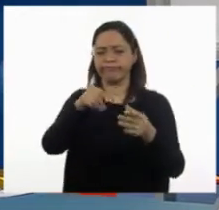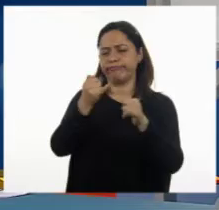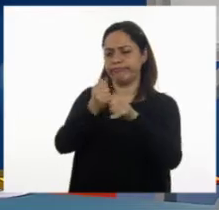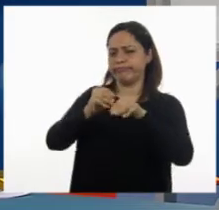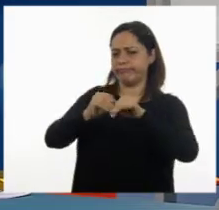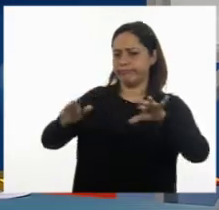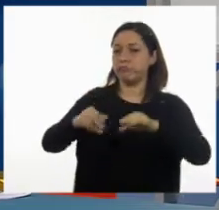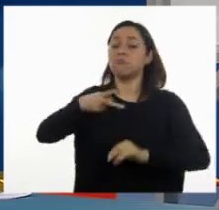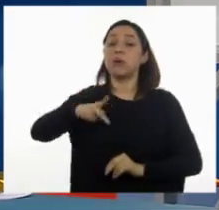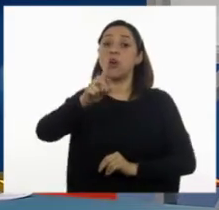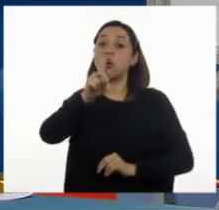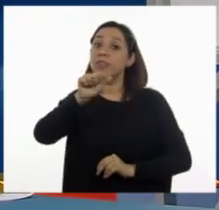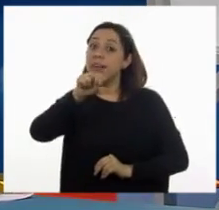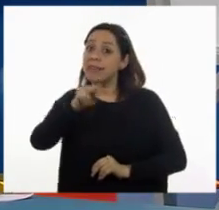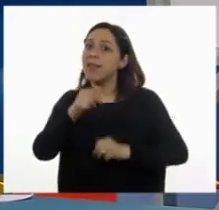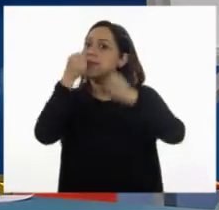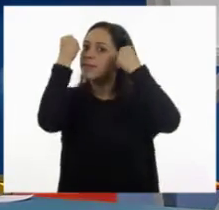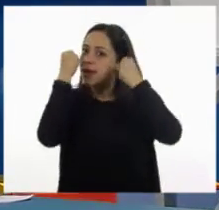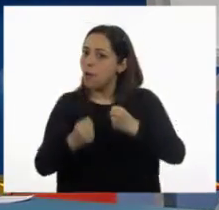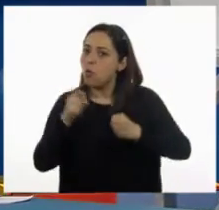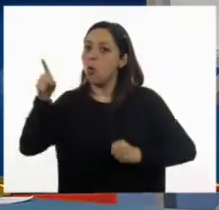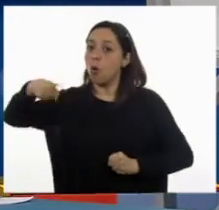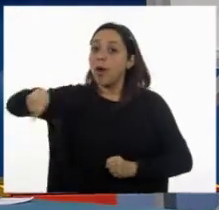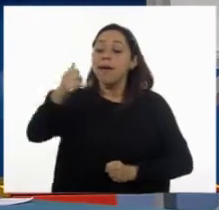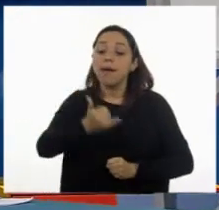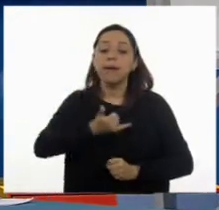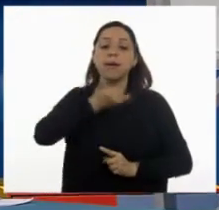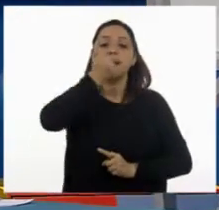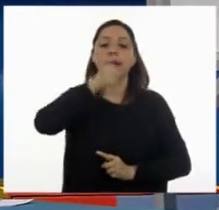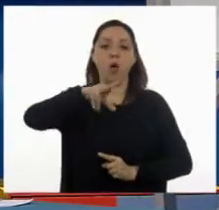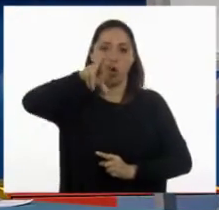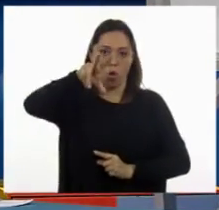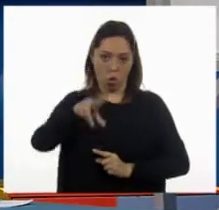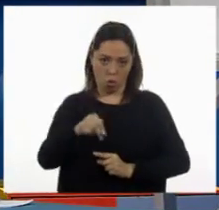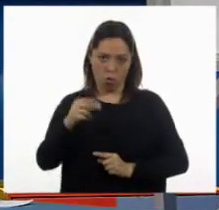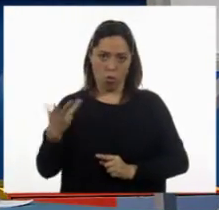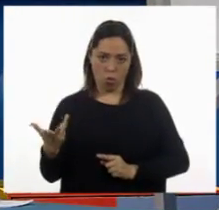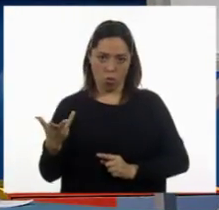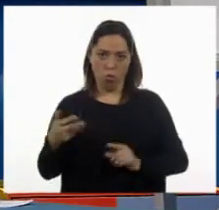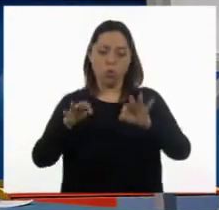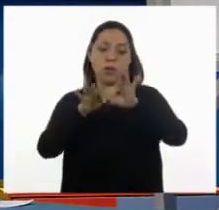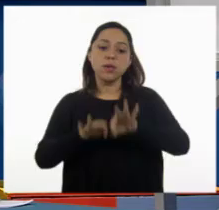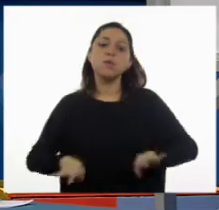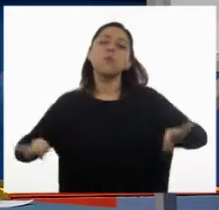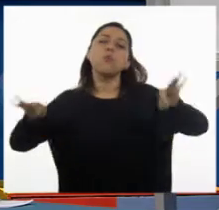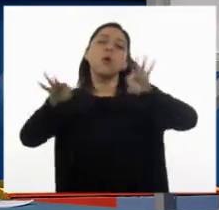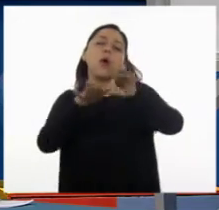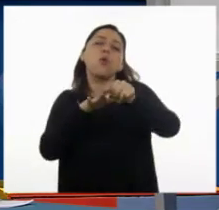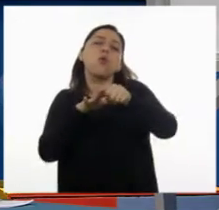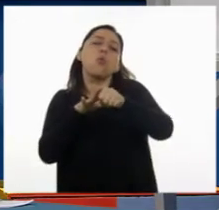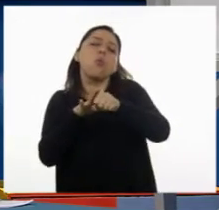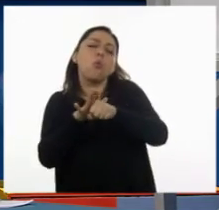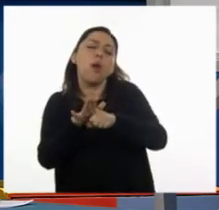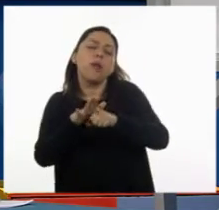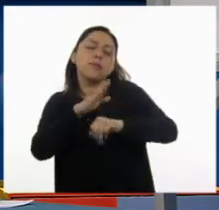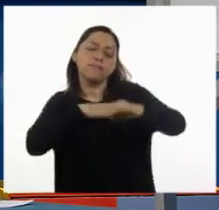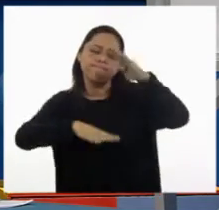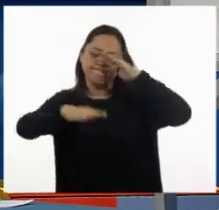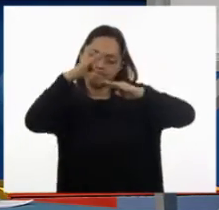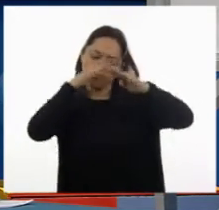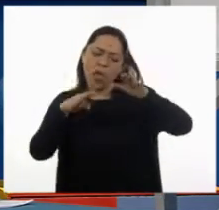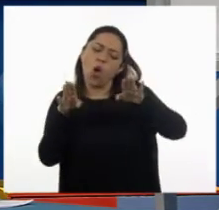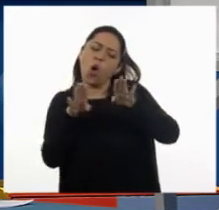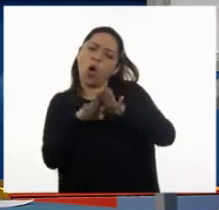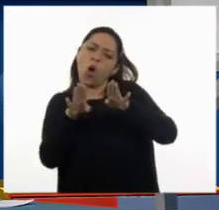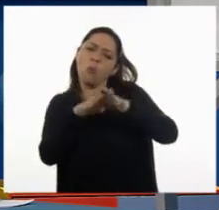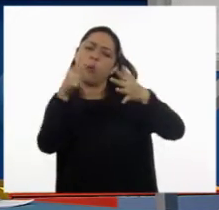asegurarse de que no se vayan a equivocar. Entonces, lo importante es que imaginemos cómo dar indicaciones sobre cómo llegar a un lugar